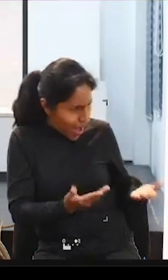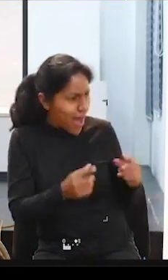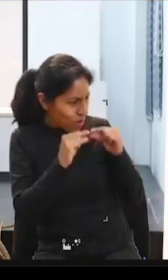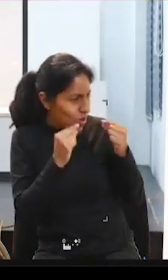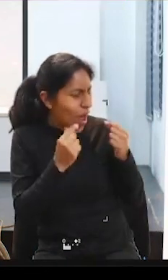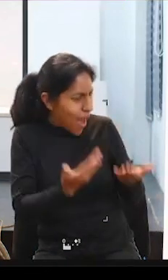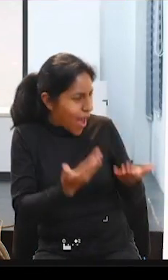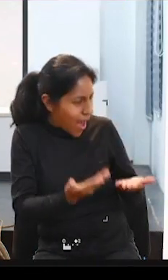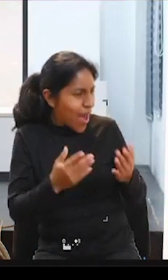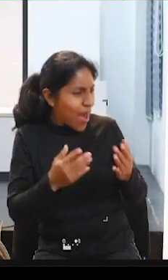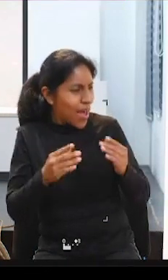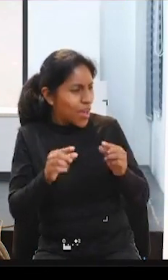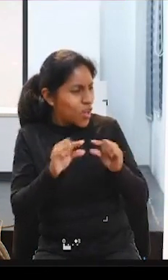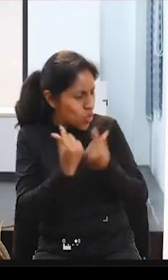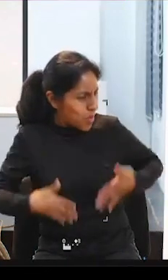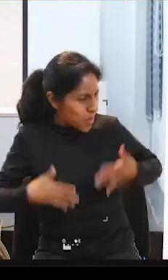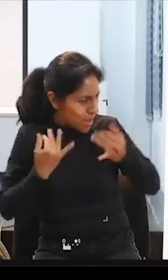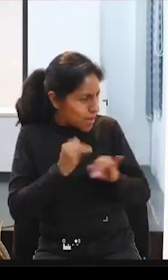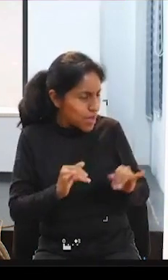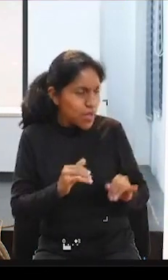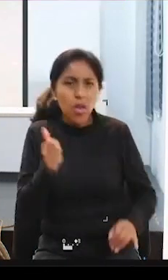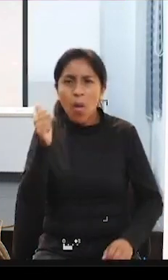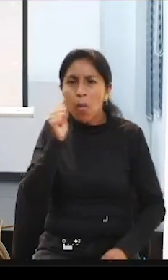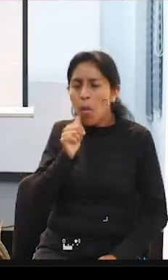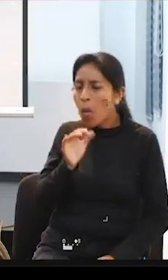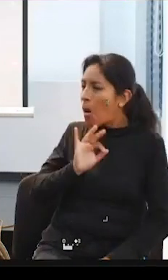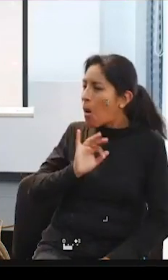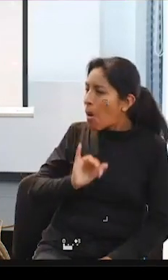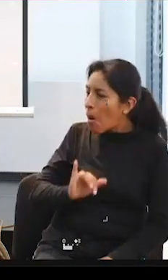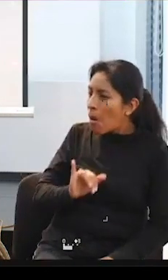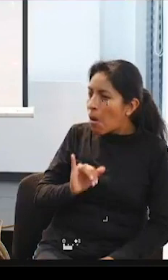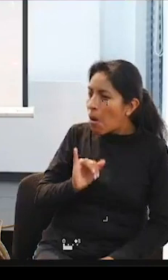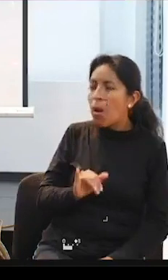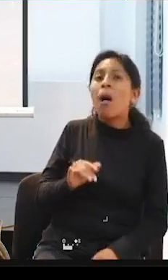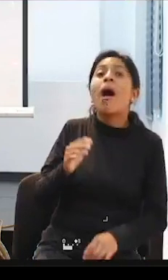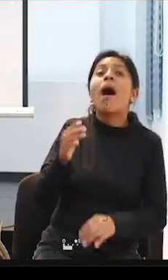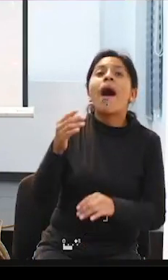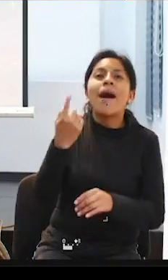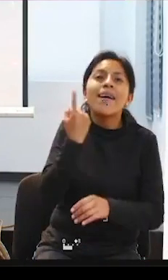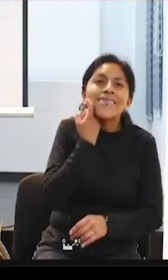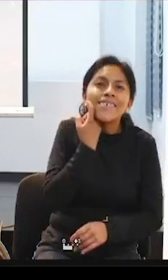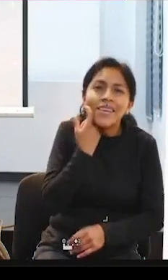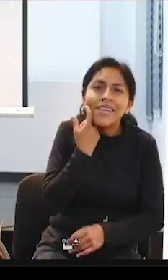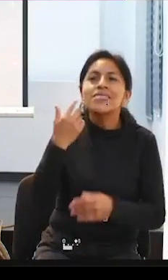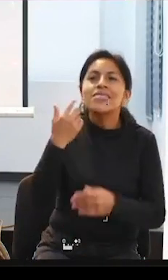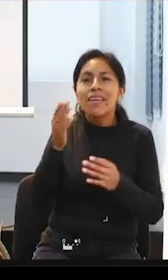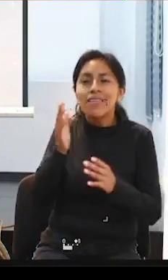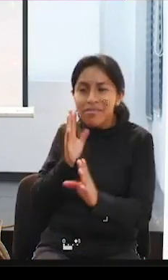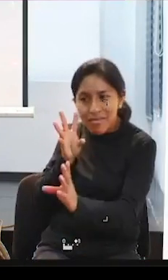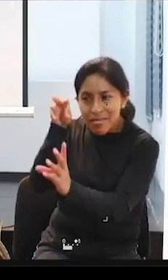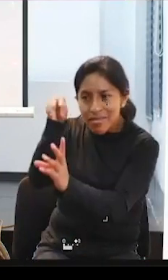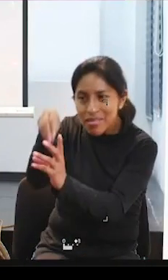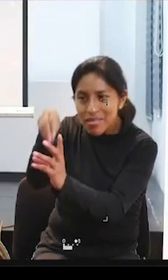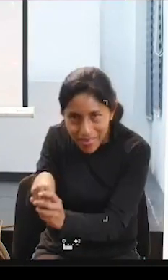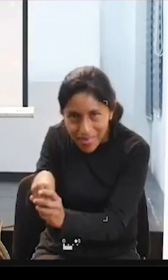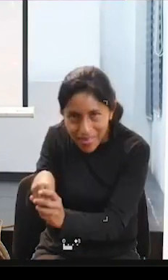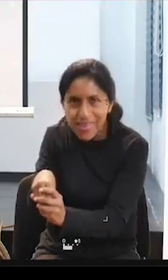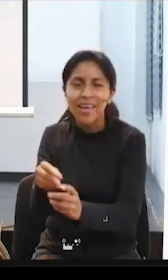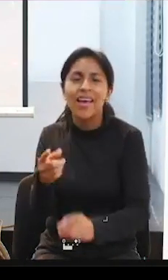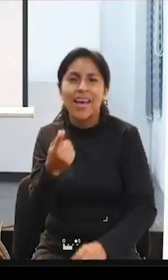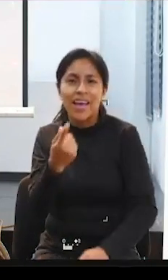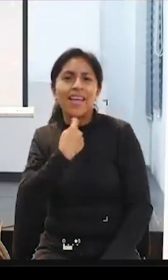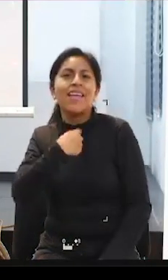y desde entonces es activista por el movimiento de vida independiente y nos acompaña desde Barcelona.